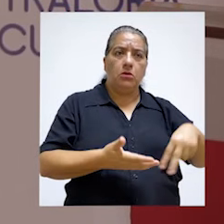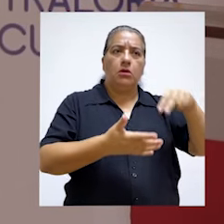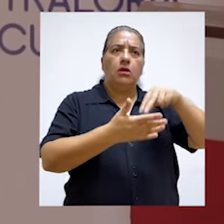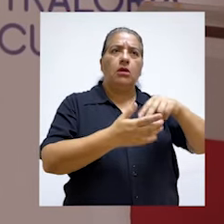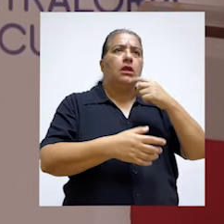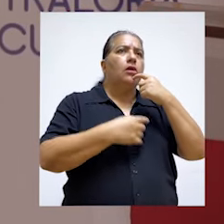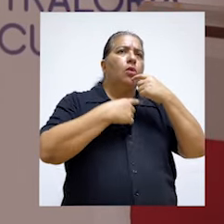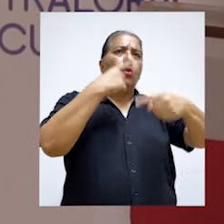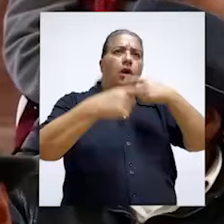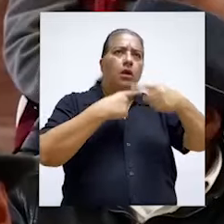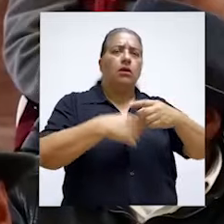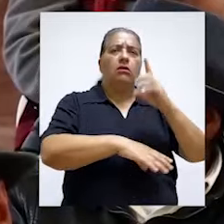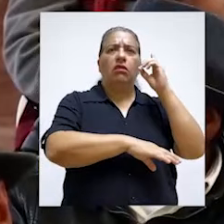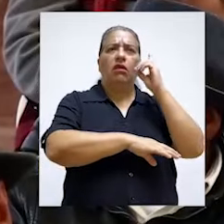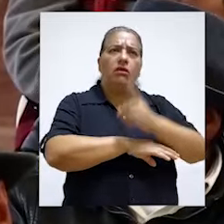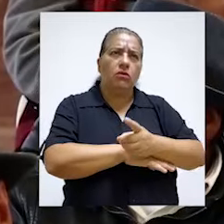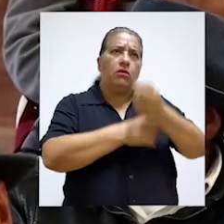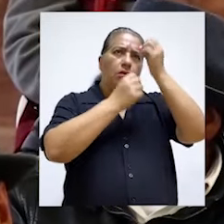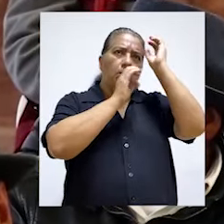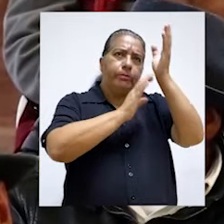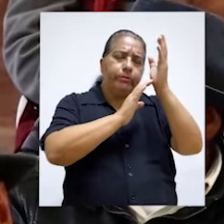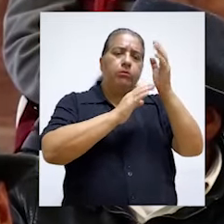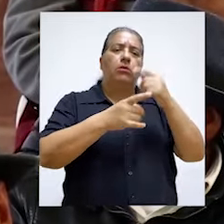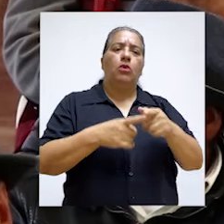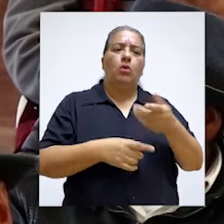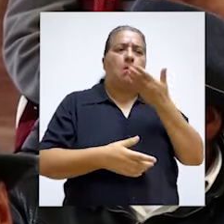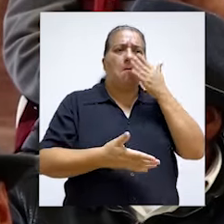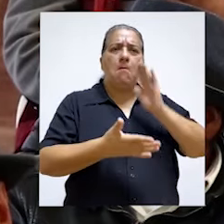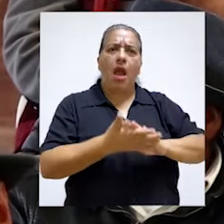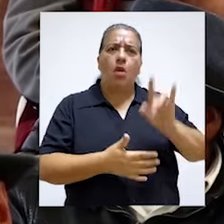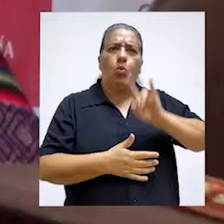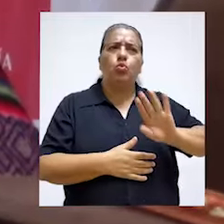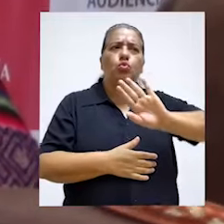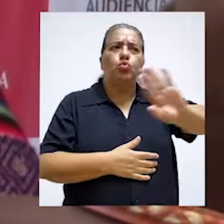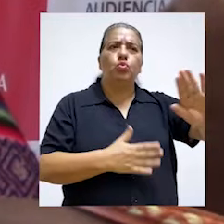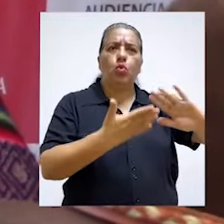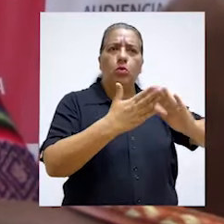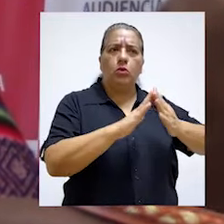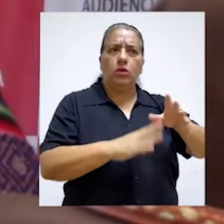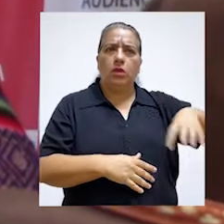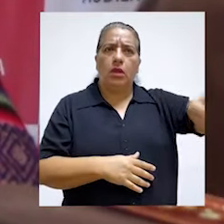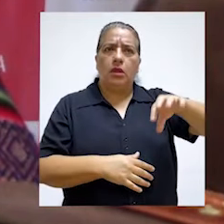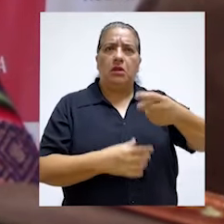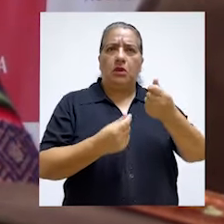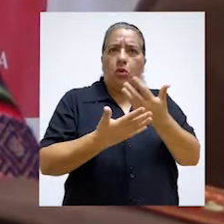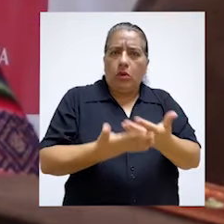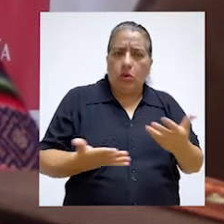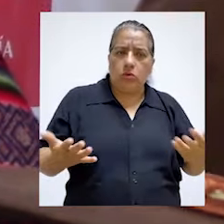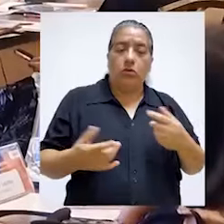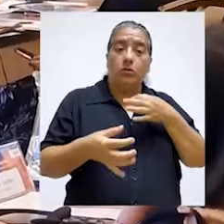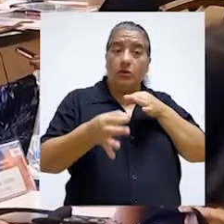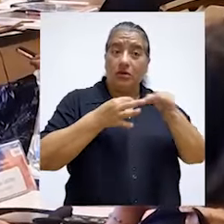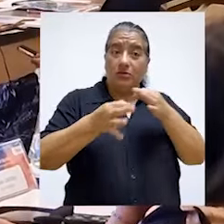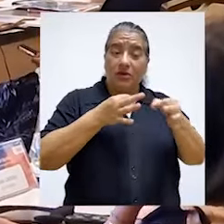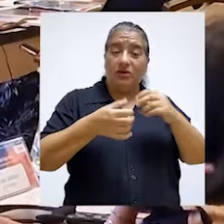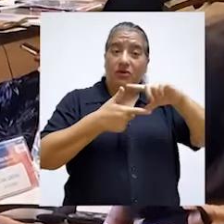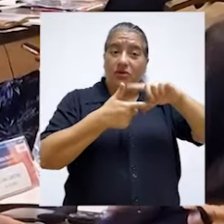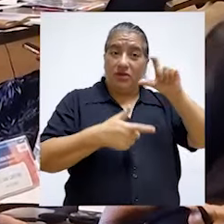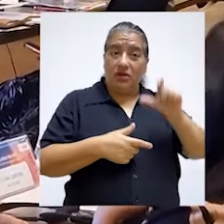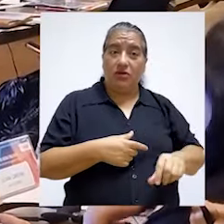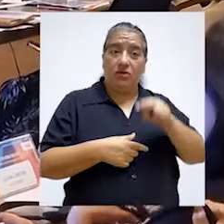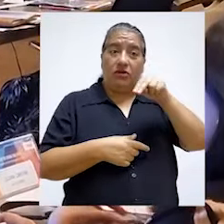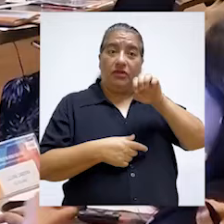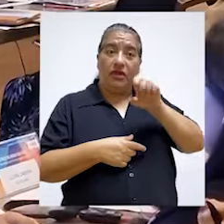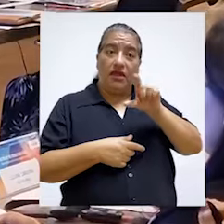ciudadanía puede exponer sus denuncias sobre el presunto mal uso de los recursos públicos en sus comunidades. Como bien dijo